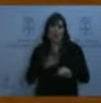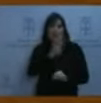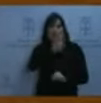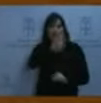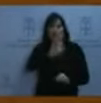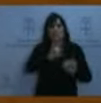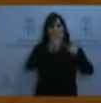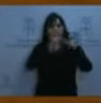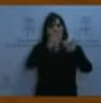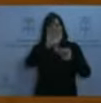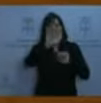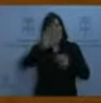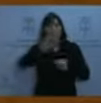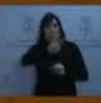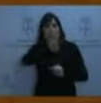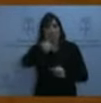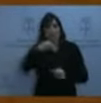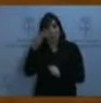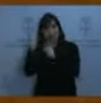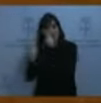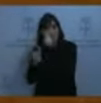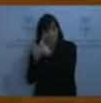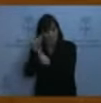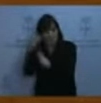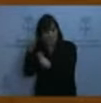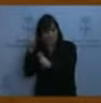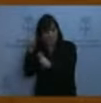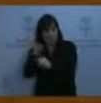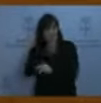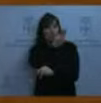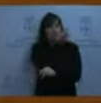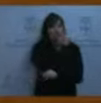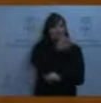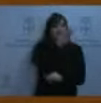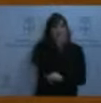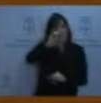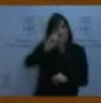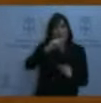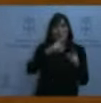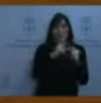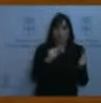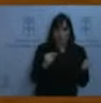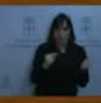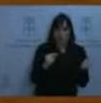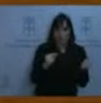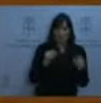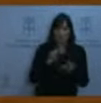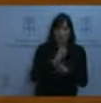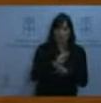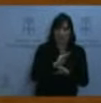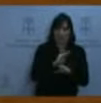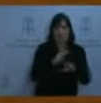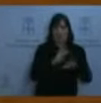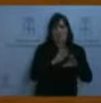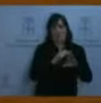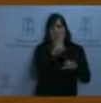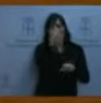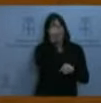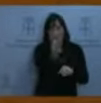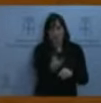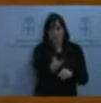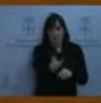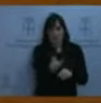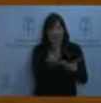Vasco, 2.300 tiene Asturias. Esto también afecta, señores del Partido Popular, a los servicios